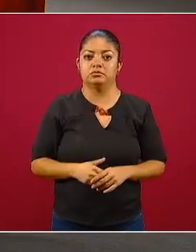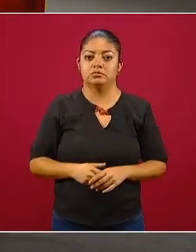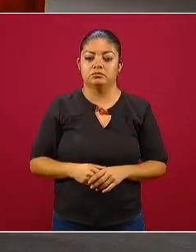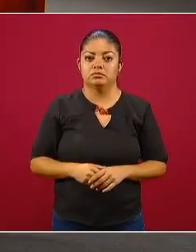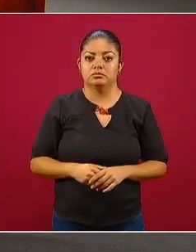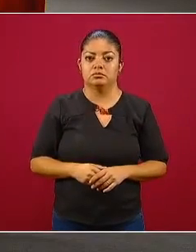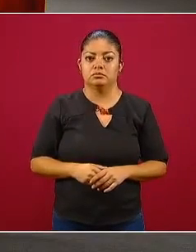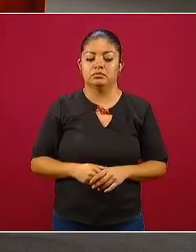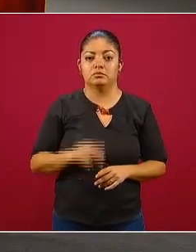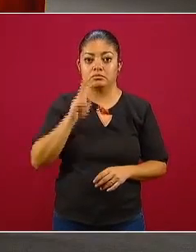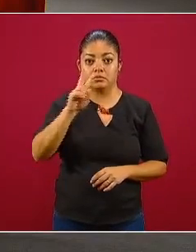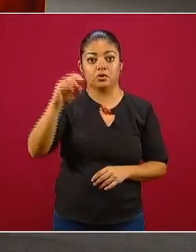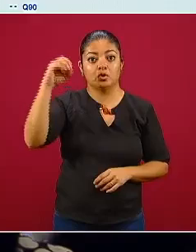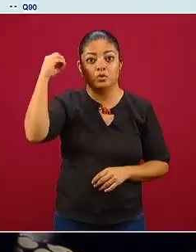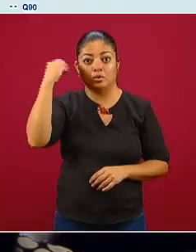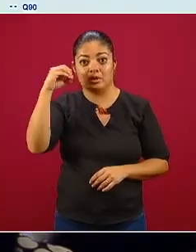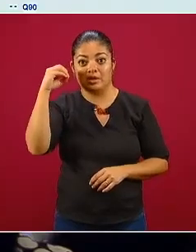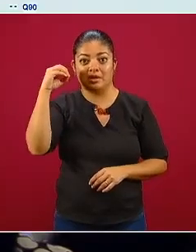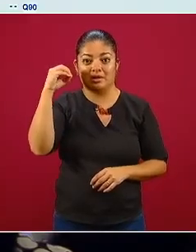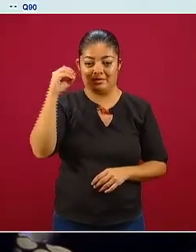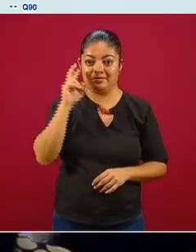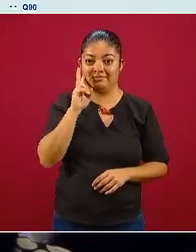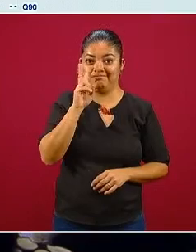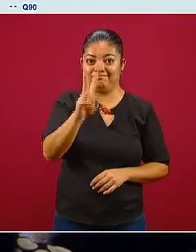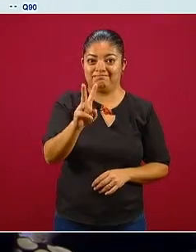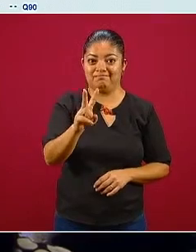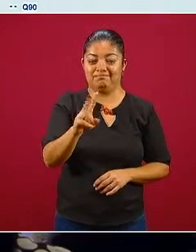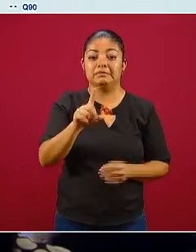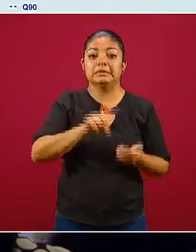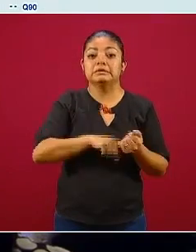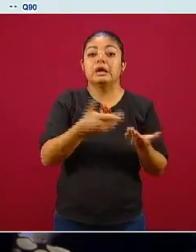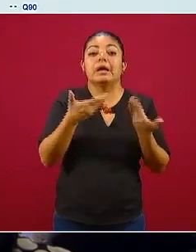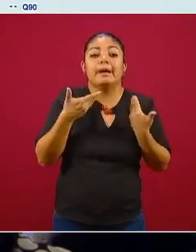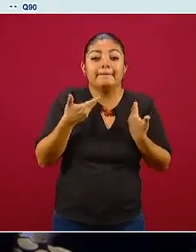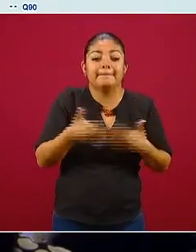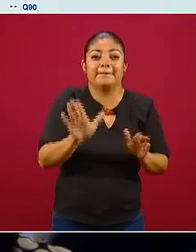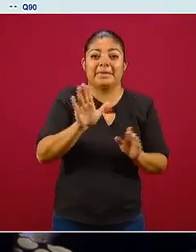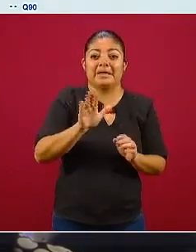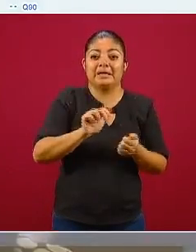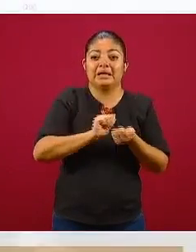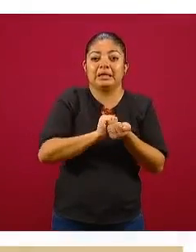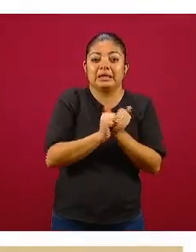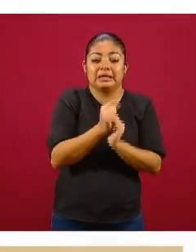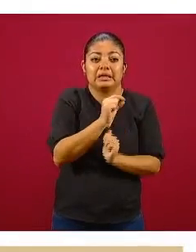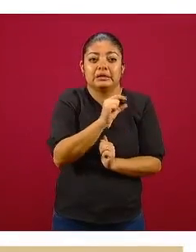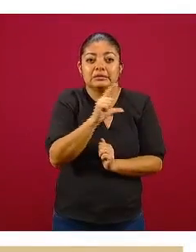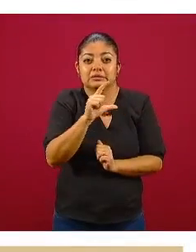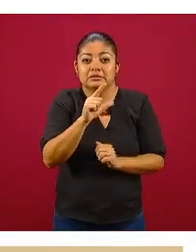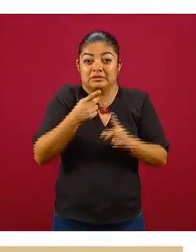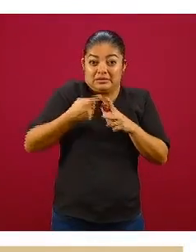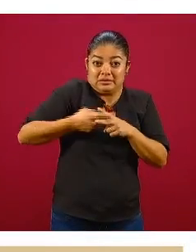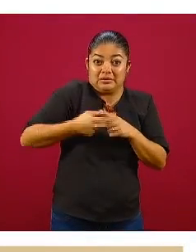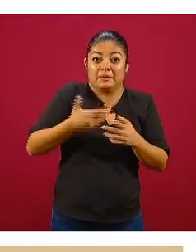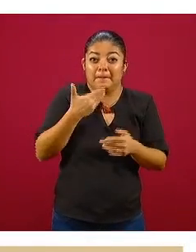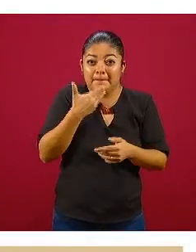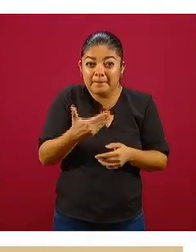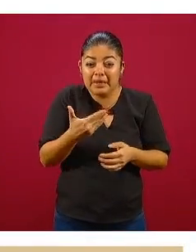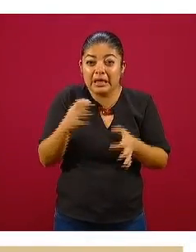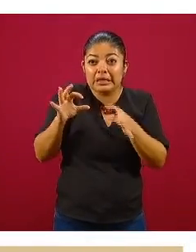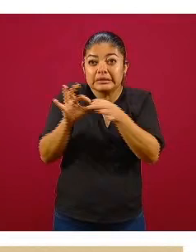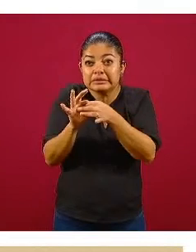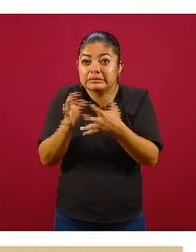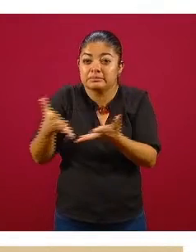vean Oaxaca Oaxaca lo que les decía es todavía una predicción muy inexacta porque vemos esta